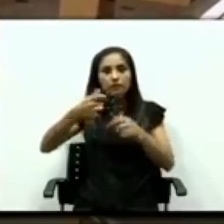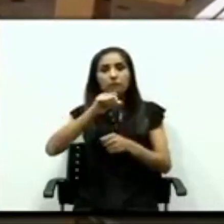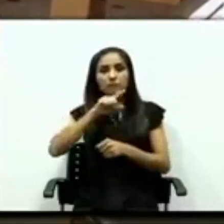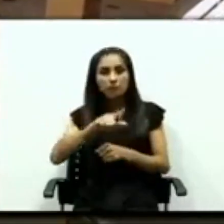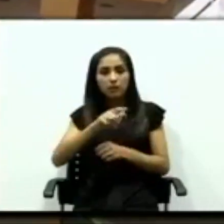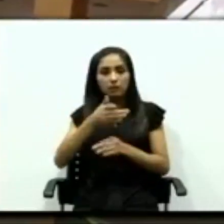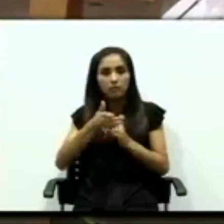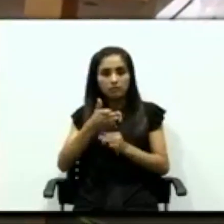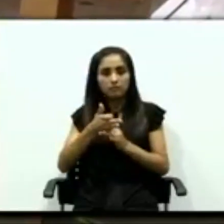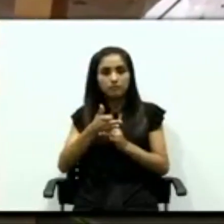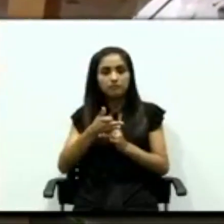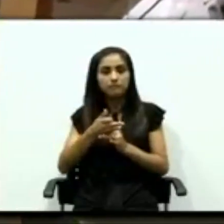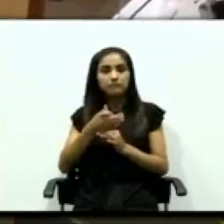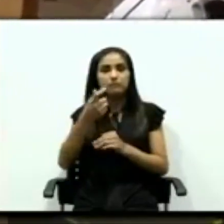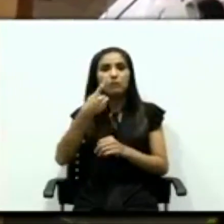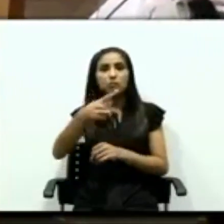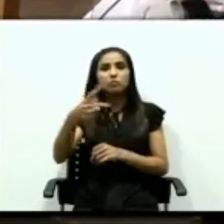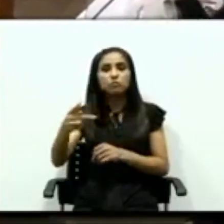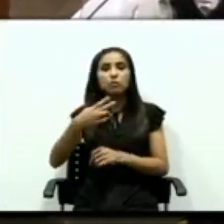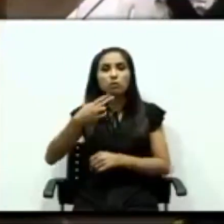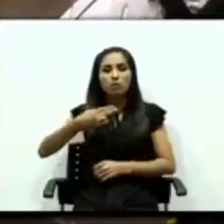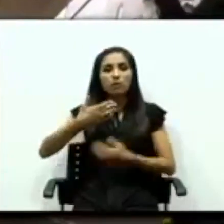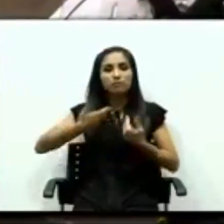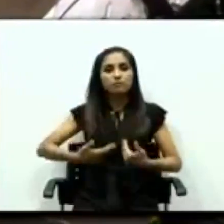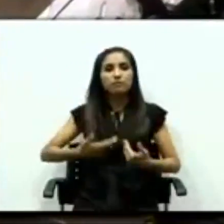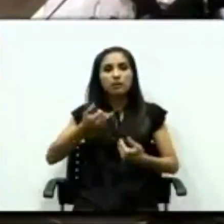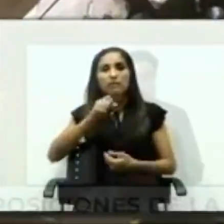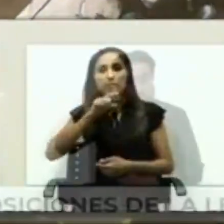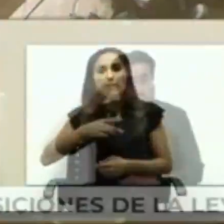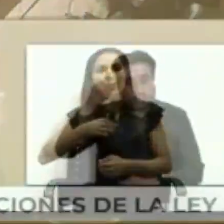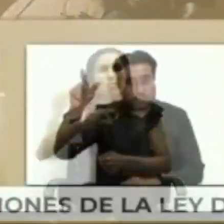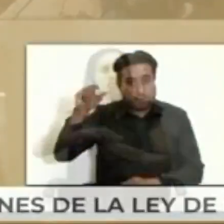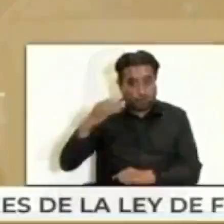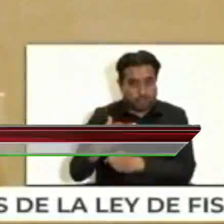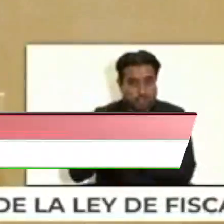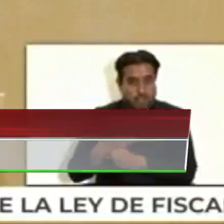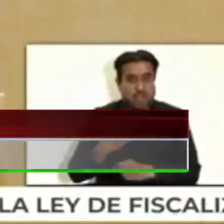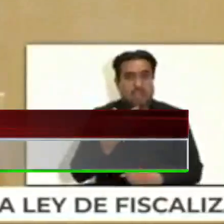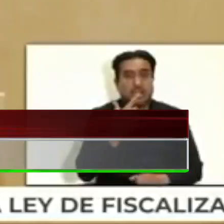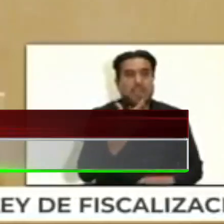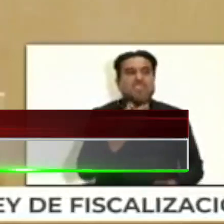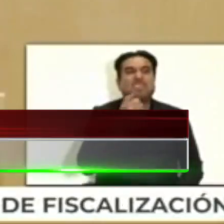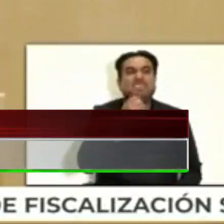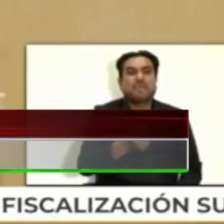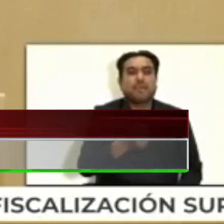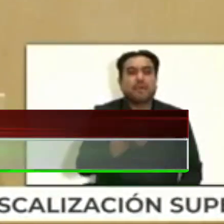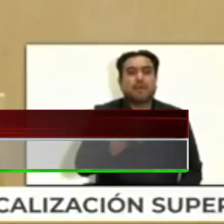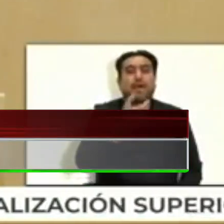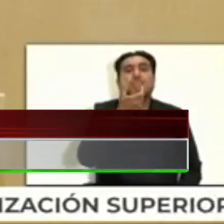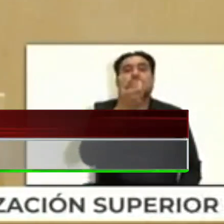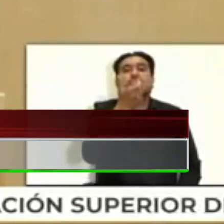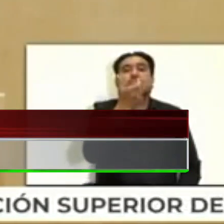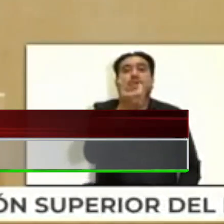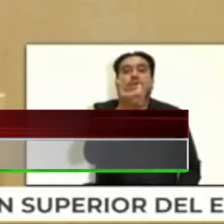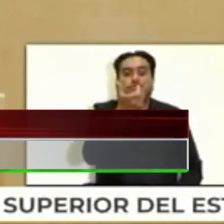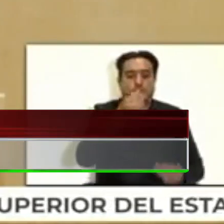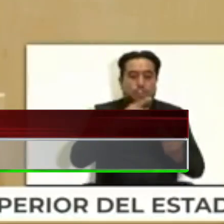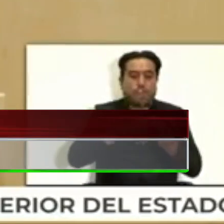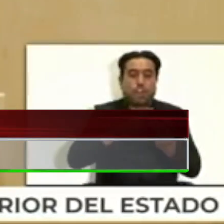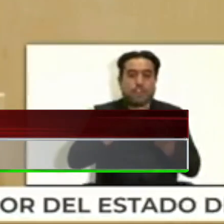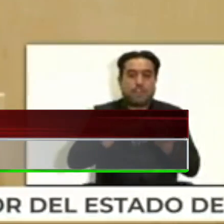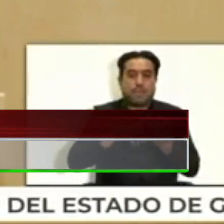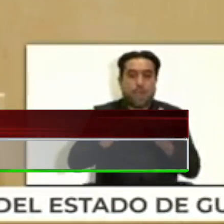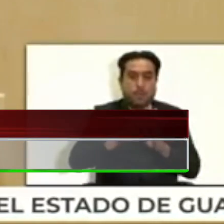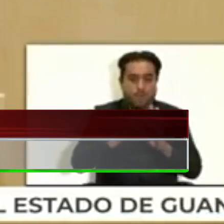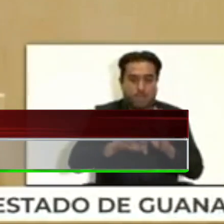impliquen la comisión de algún delito en contra del patrimonio del Estado. Es seguir la ruta del dinero, desde el momento en que